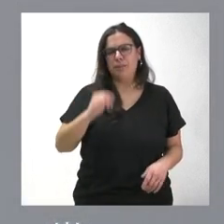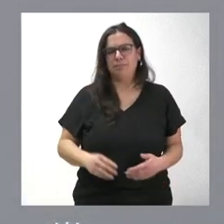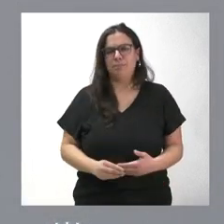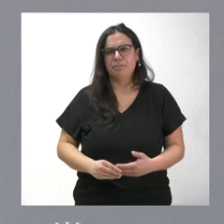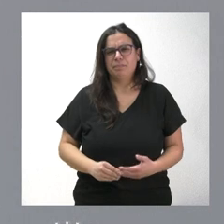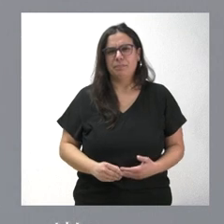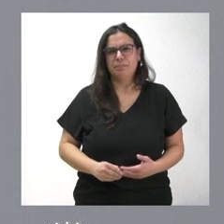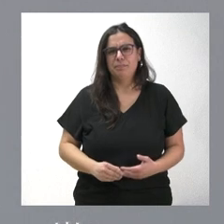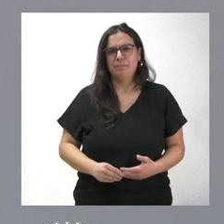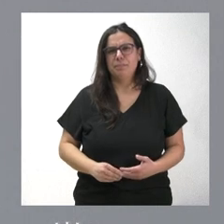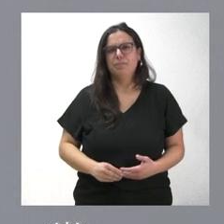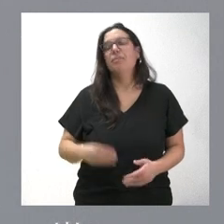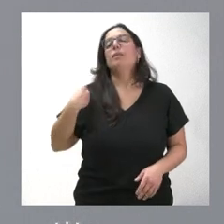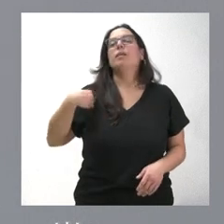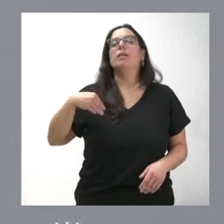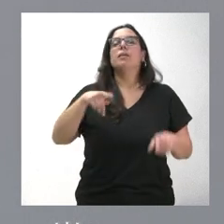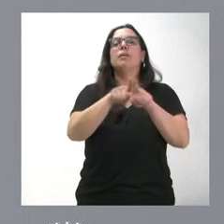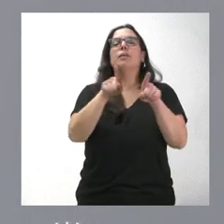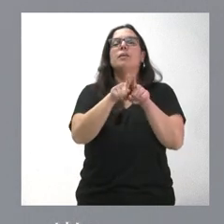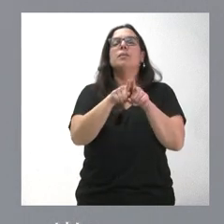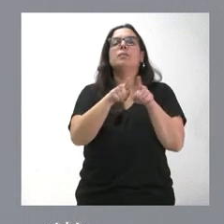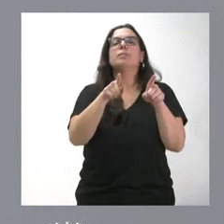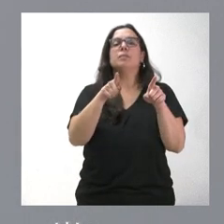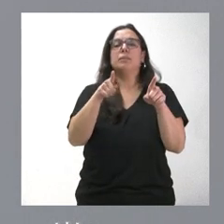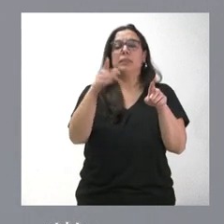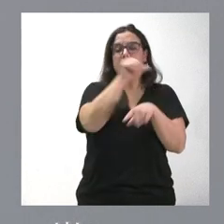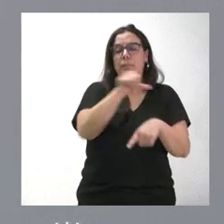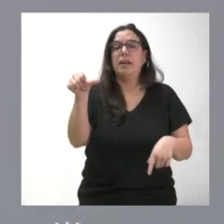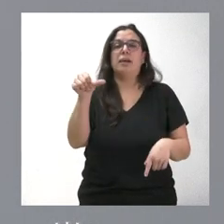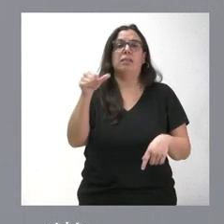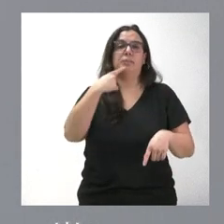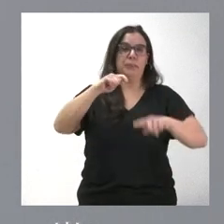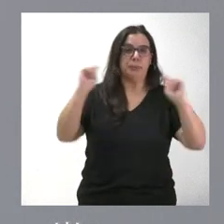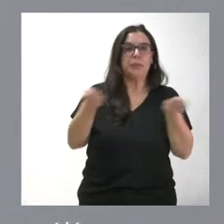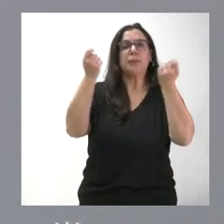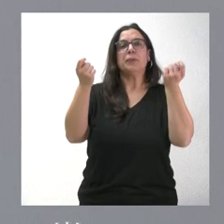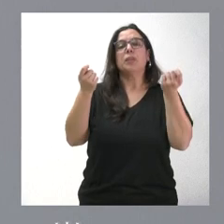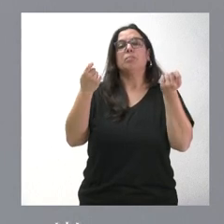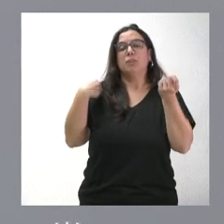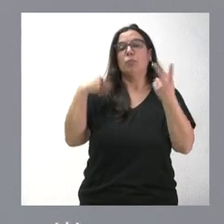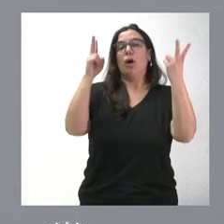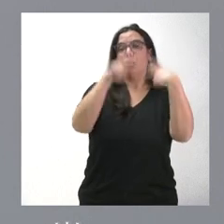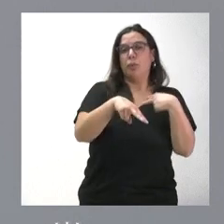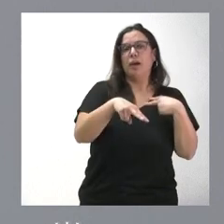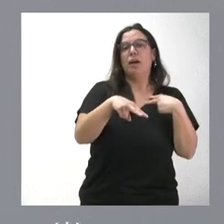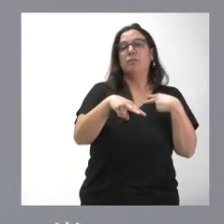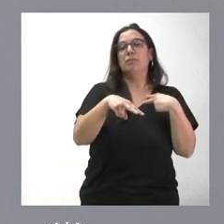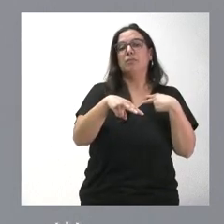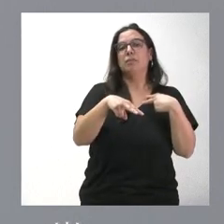esta semana no solamente es que se ha anunciado esta no realización de la autovía León-Burgo, sino